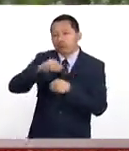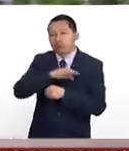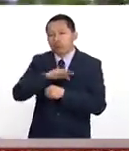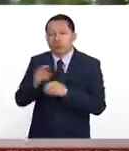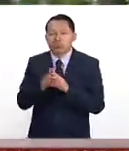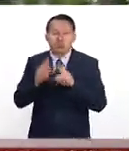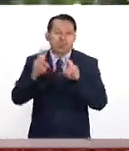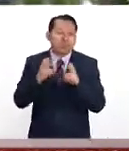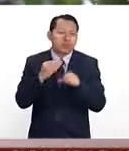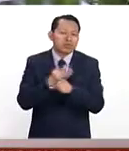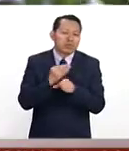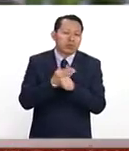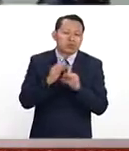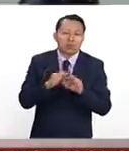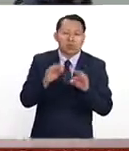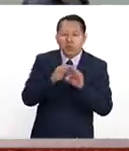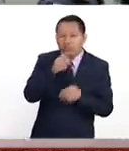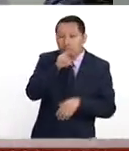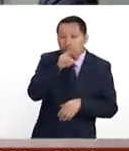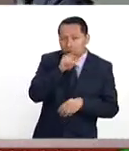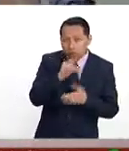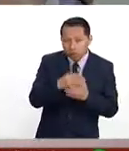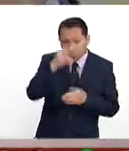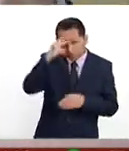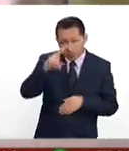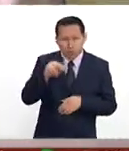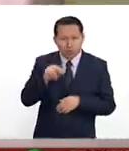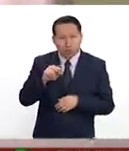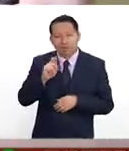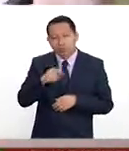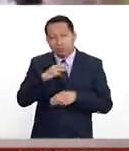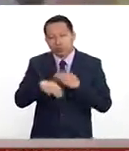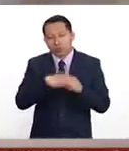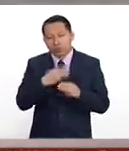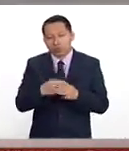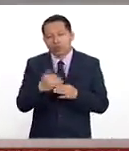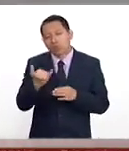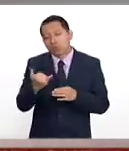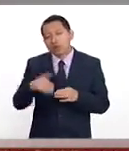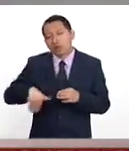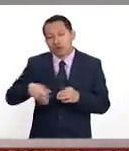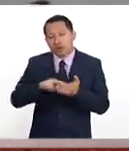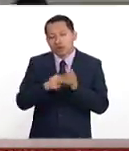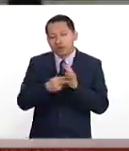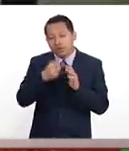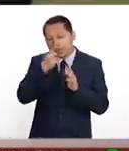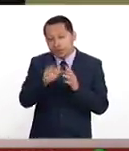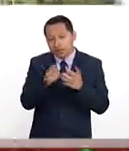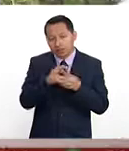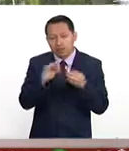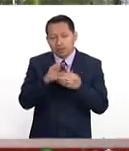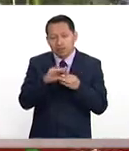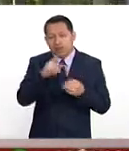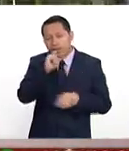de la actualidad que preocupan no sólo en México, sino a nivel global. Y como bien lo decía el ingeniero, pues también